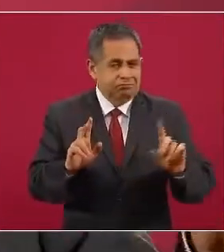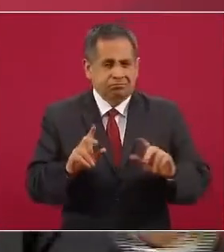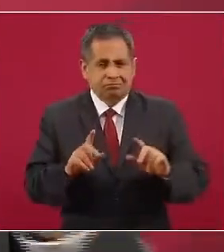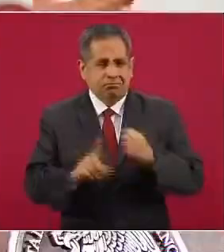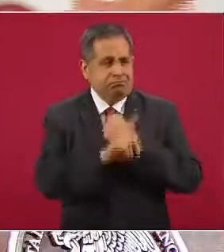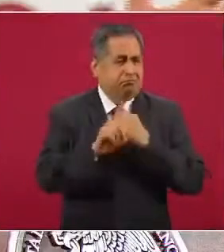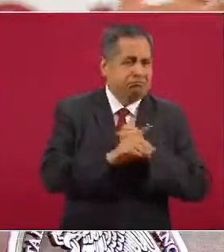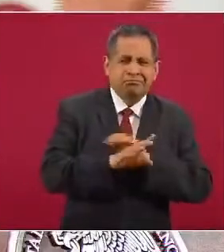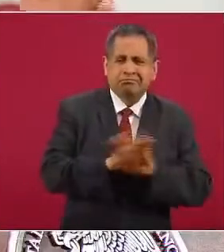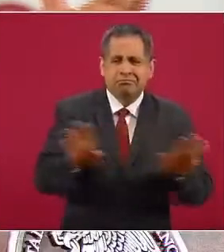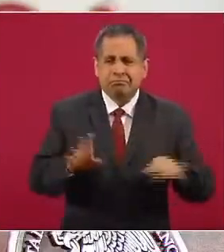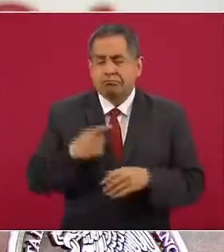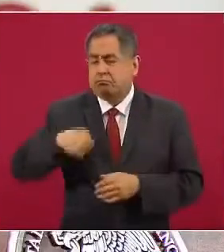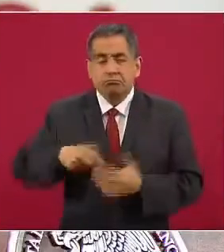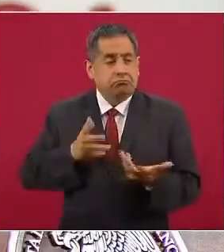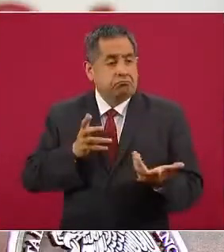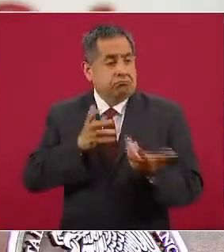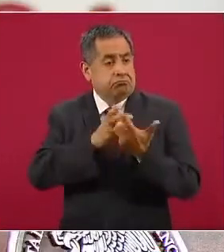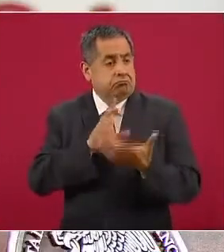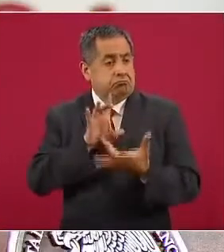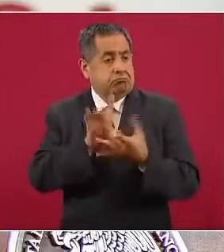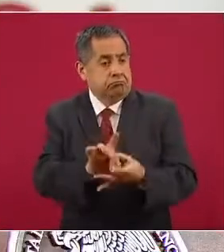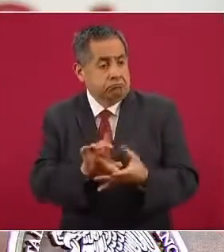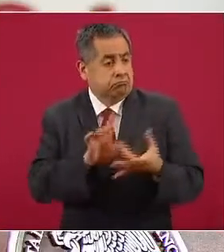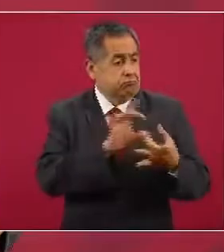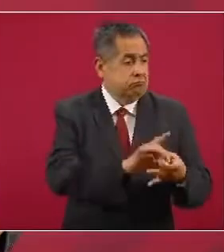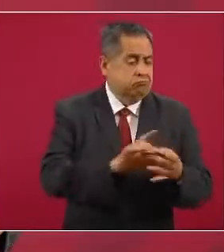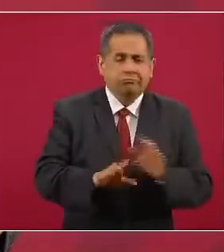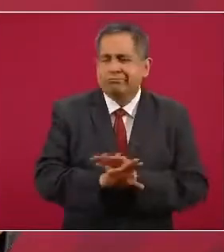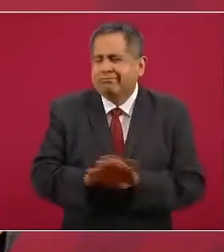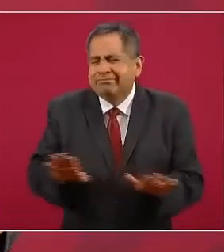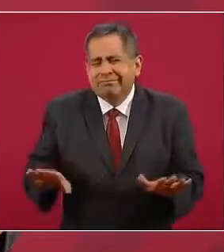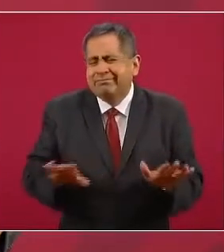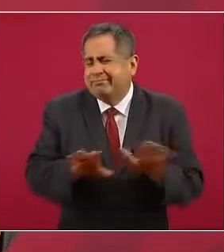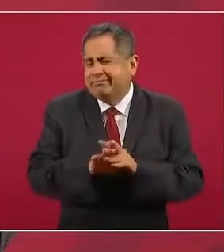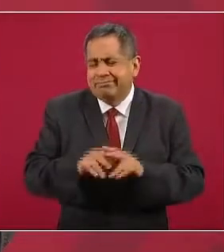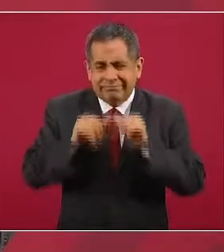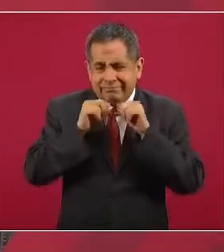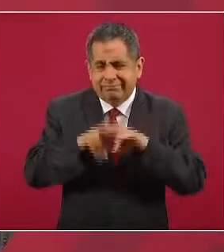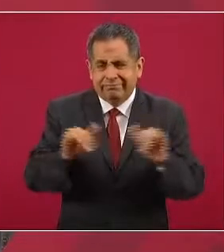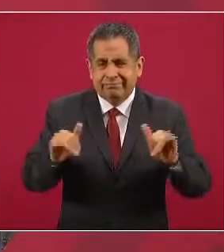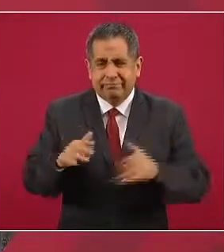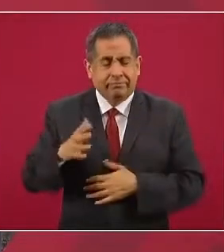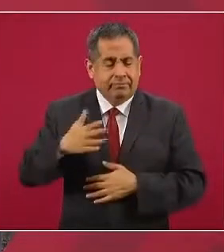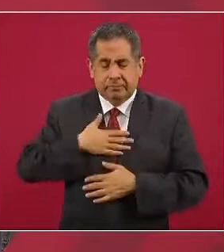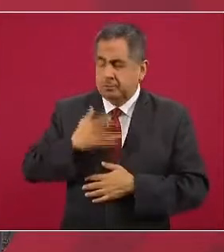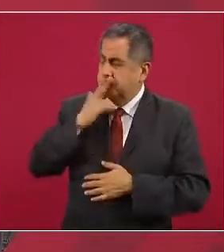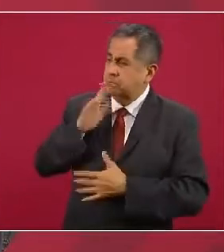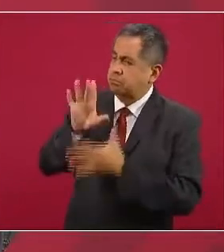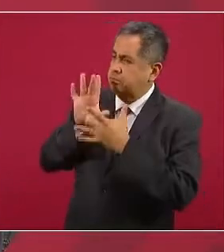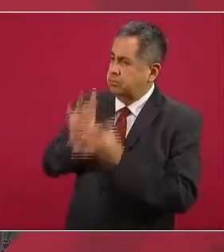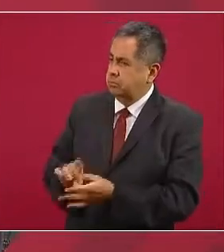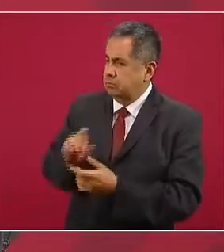no estamos adheridos a ningún partido del extranjero, nuestro partido es México